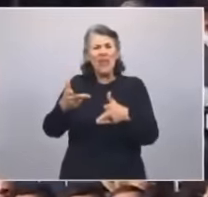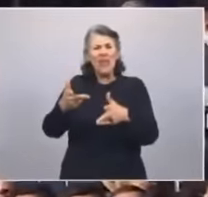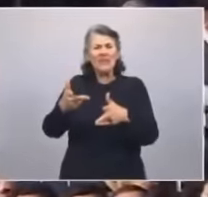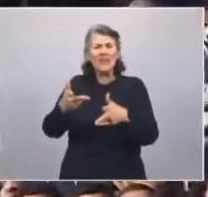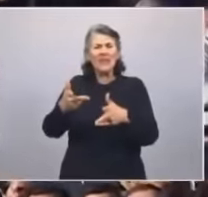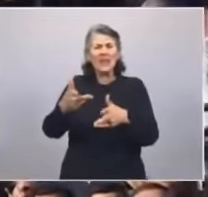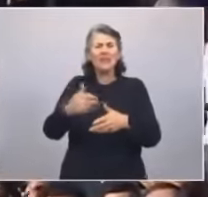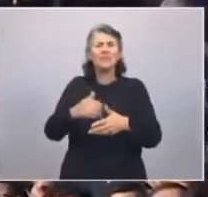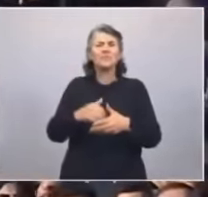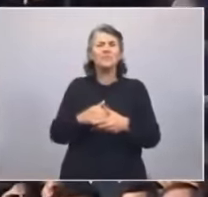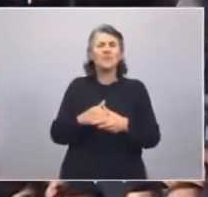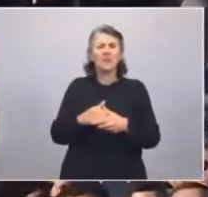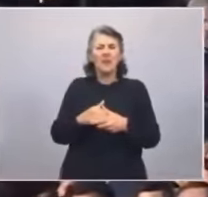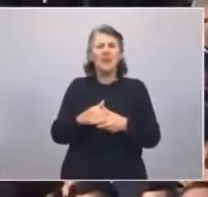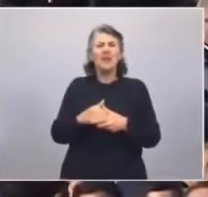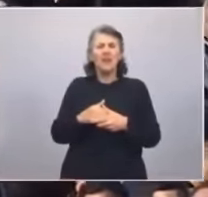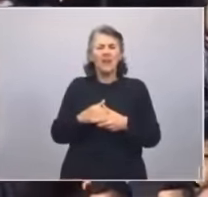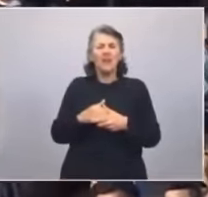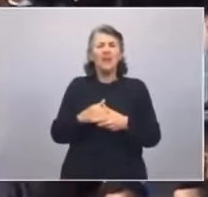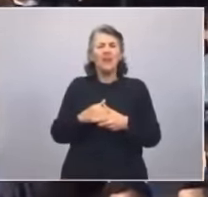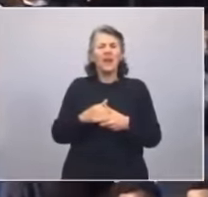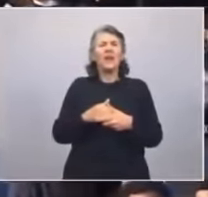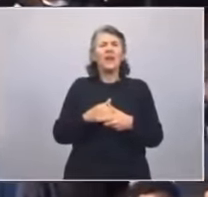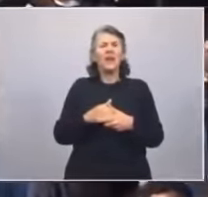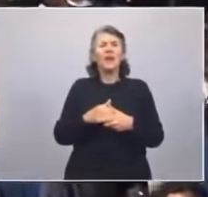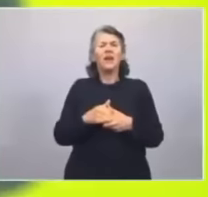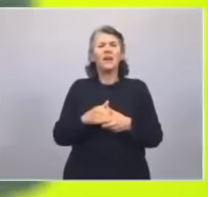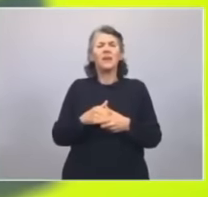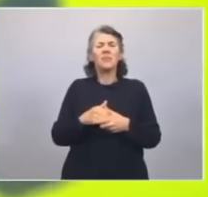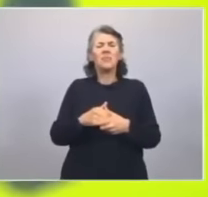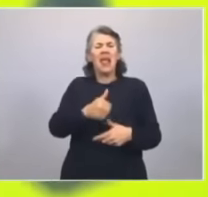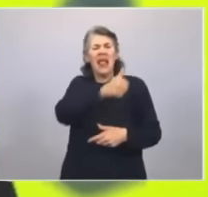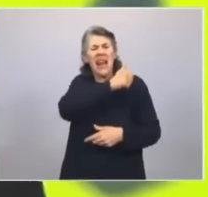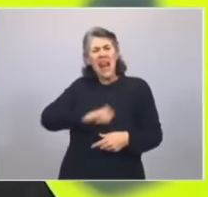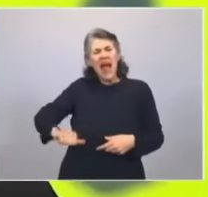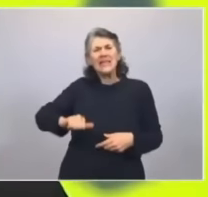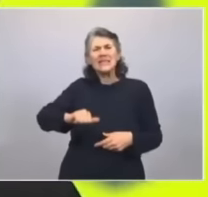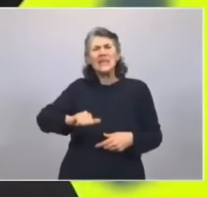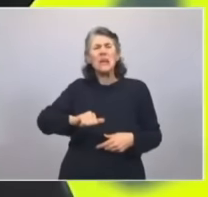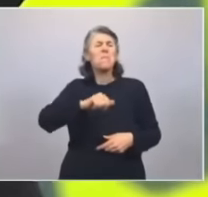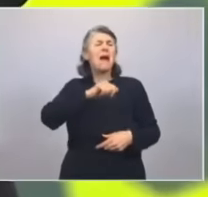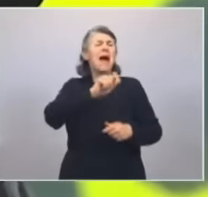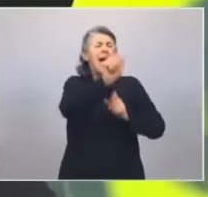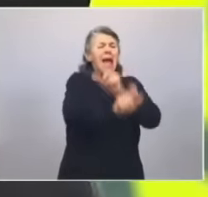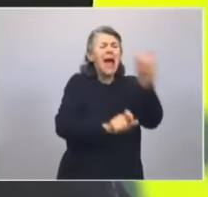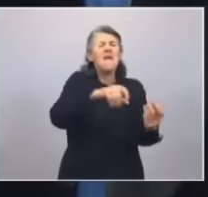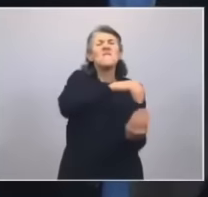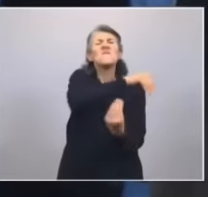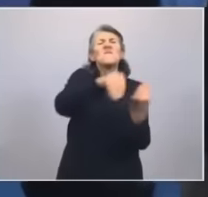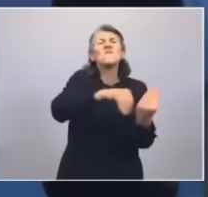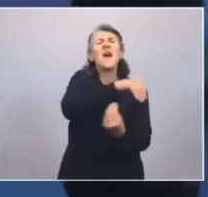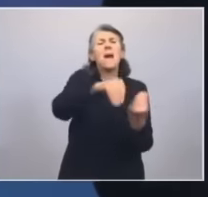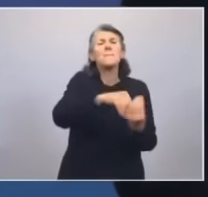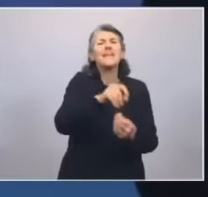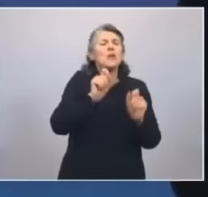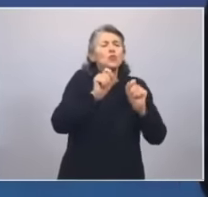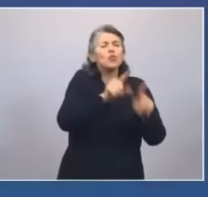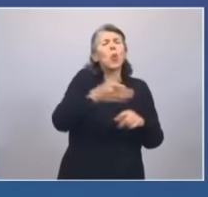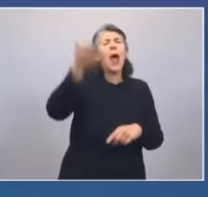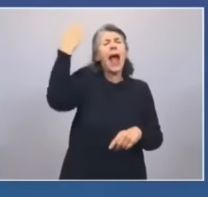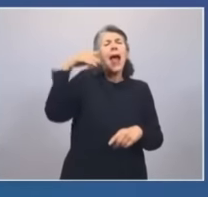de la familia de aquellos que perdieron su vida en Malvinas.